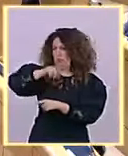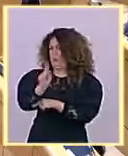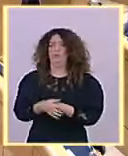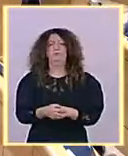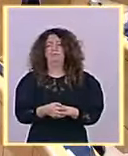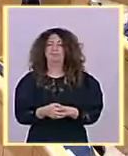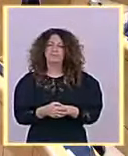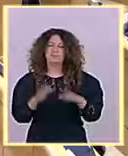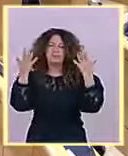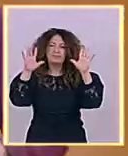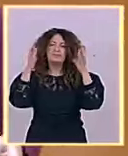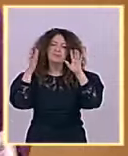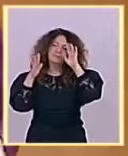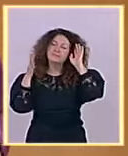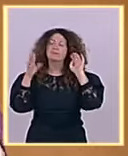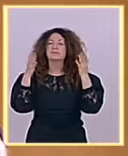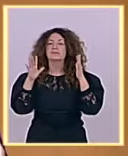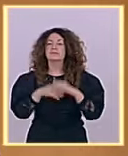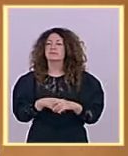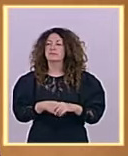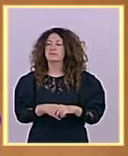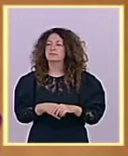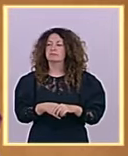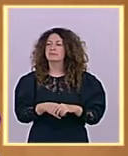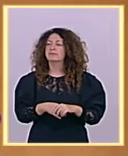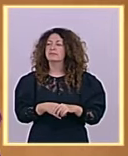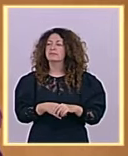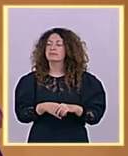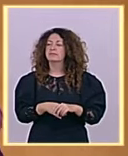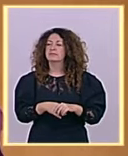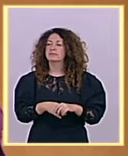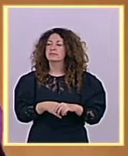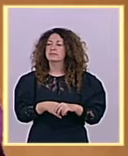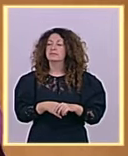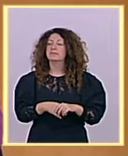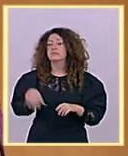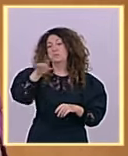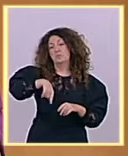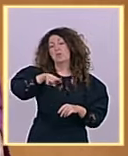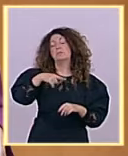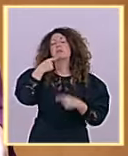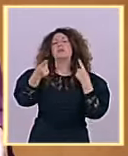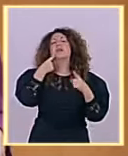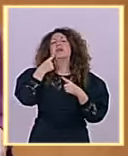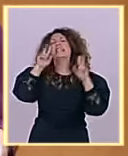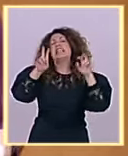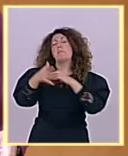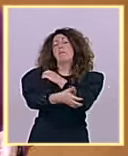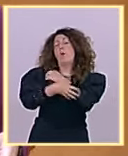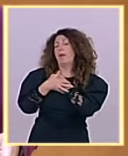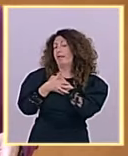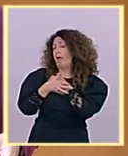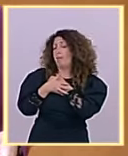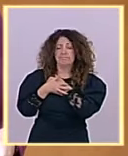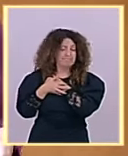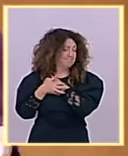y señorías no tienen legitimidad para hablar de la pobreza porque el escudo social que ha desplegado este